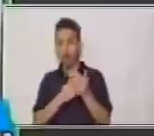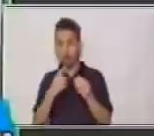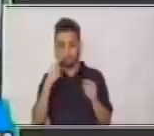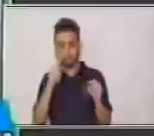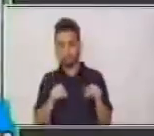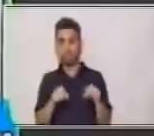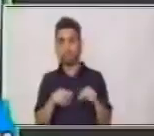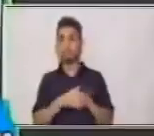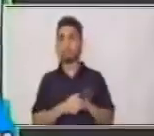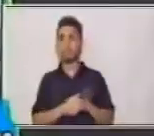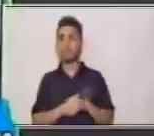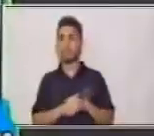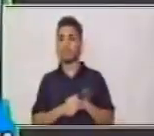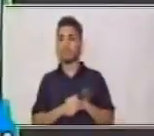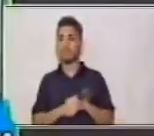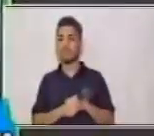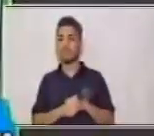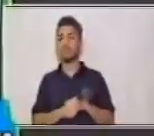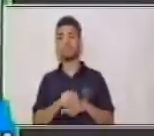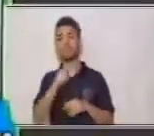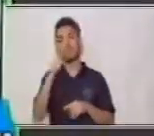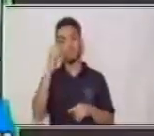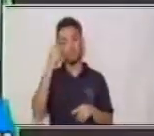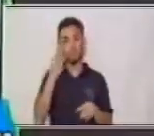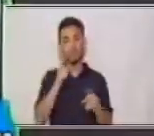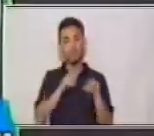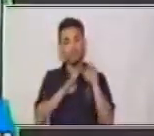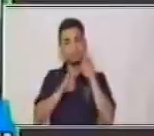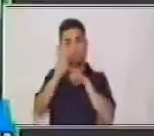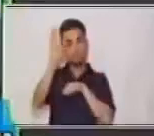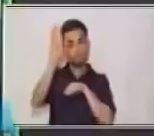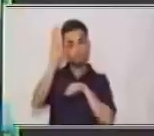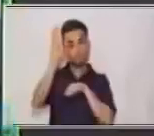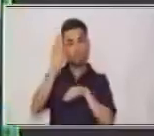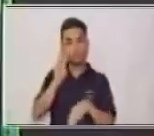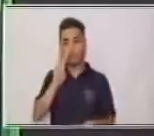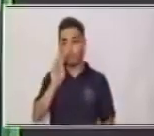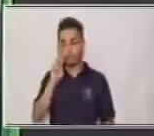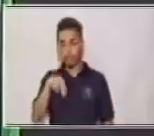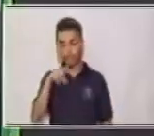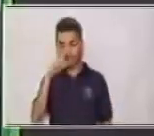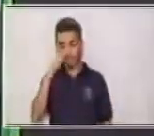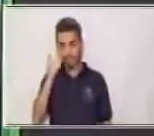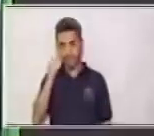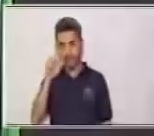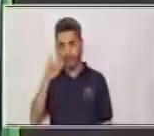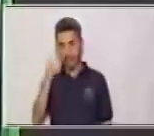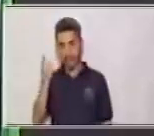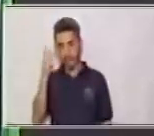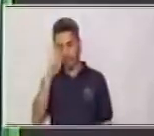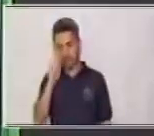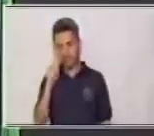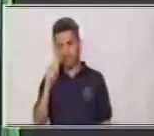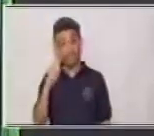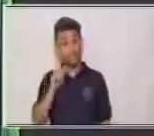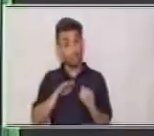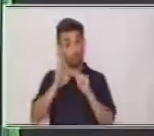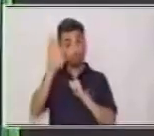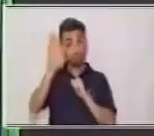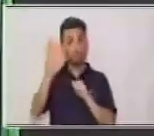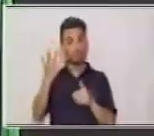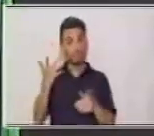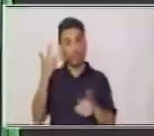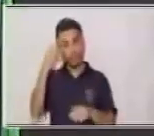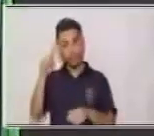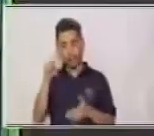¿Cuáles son las ventajas de leer de manera silenciosa? Bueno, vamos a